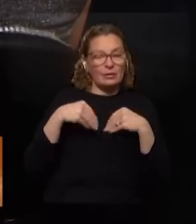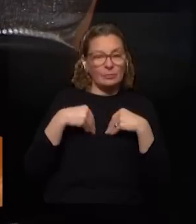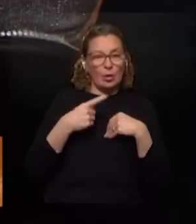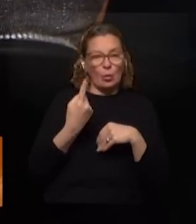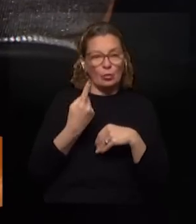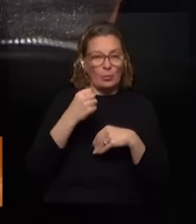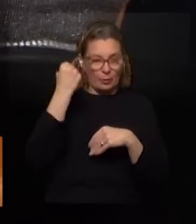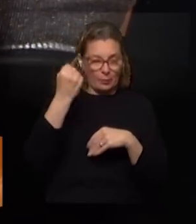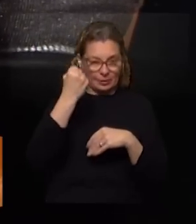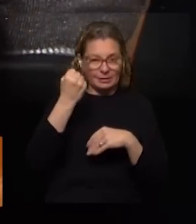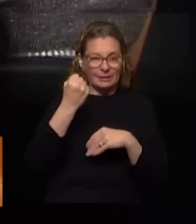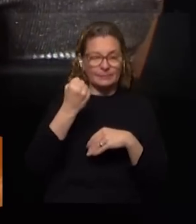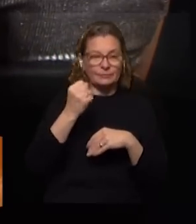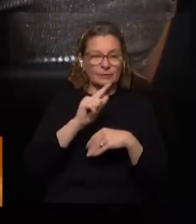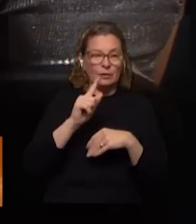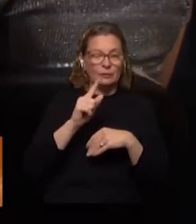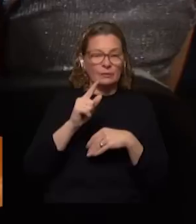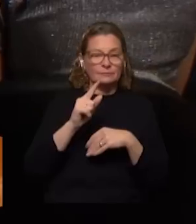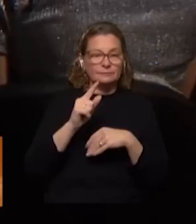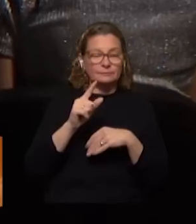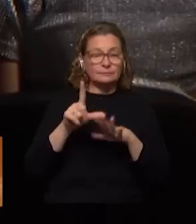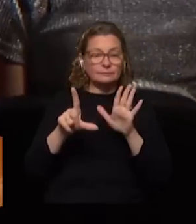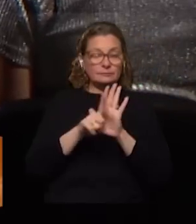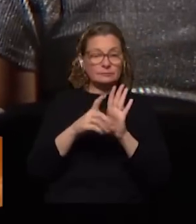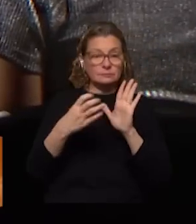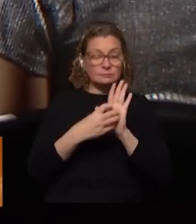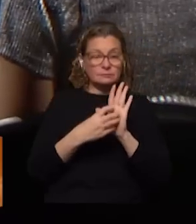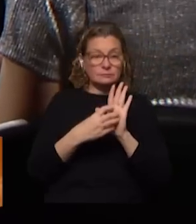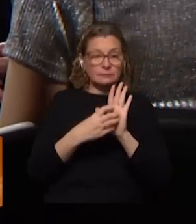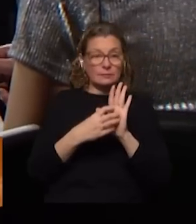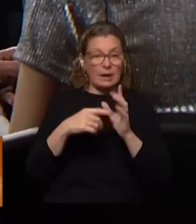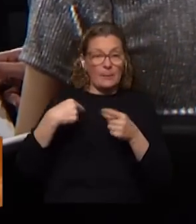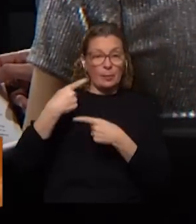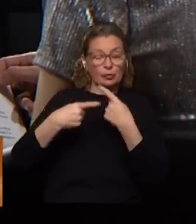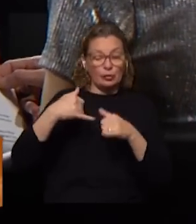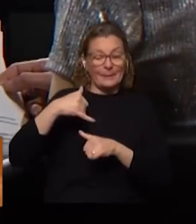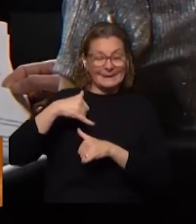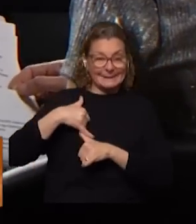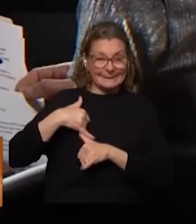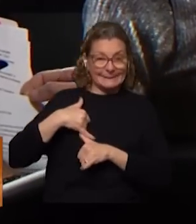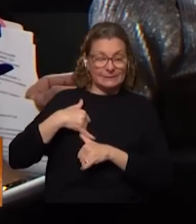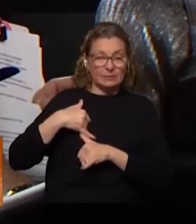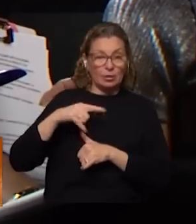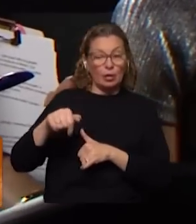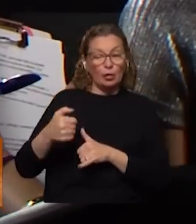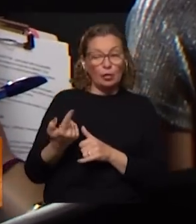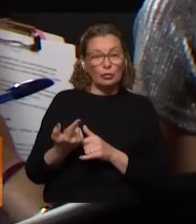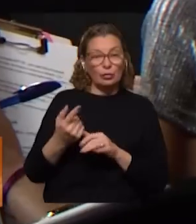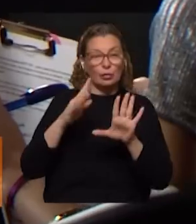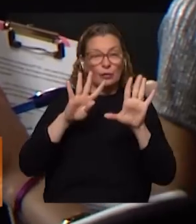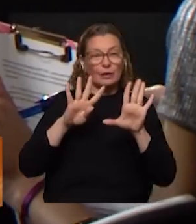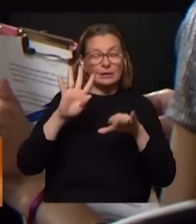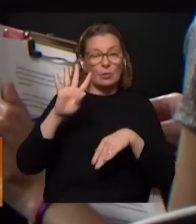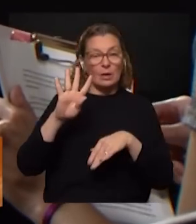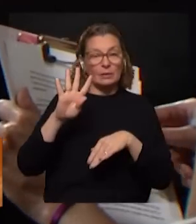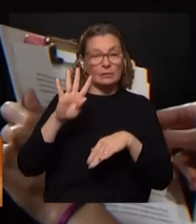muy famoso que no fue propiamente por ley constitucional el proceso militar y otro en el 94